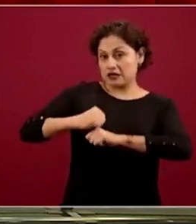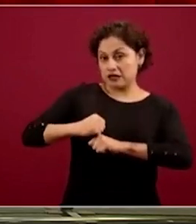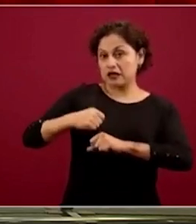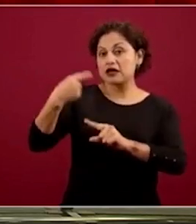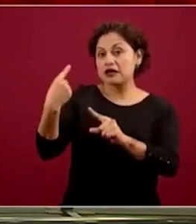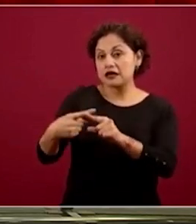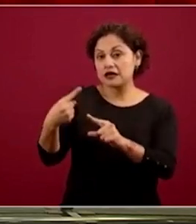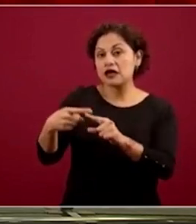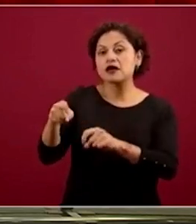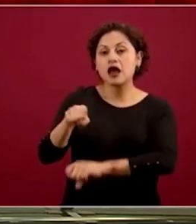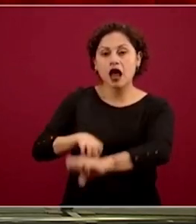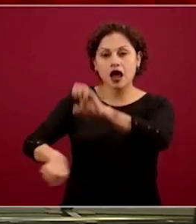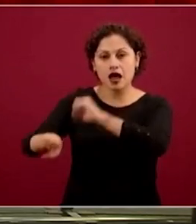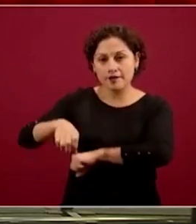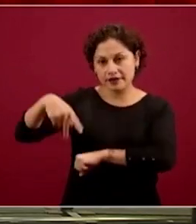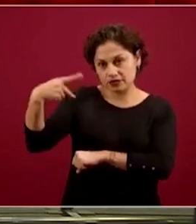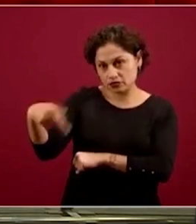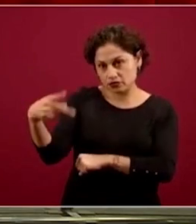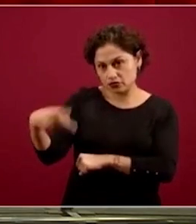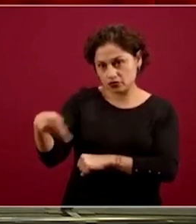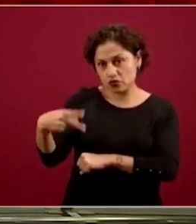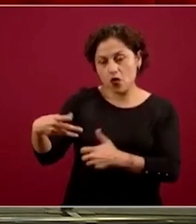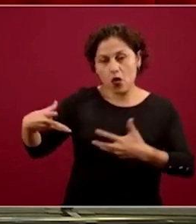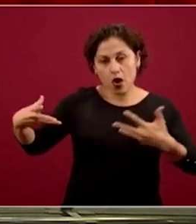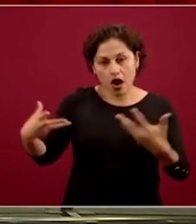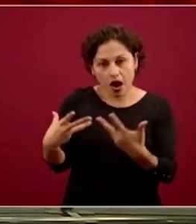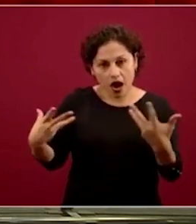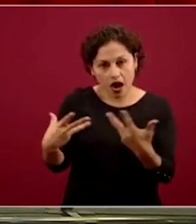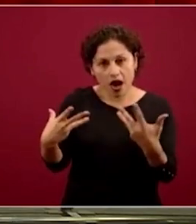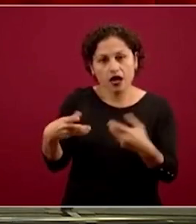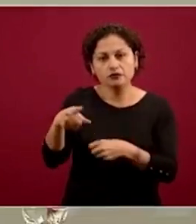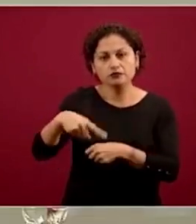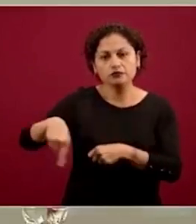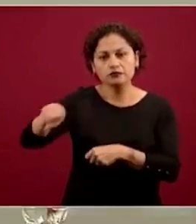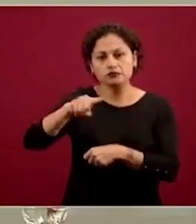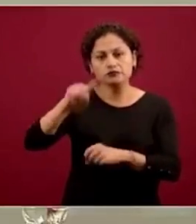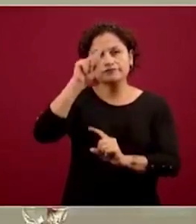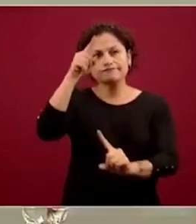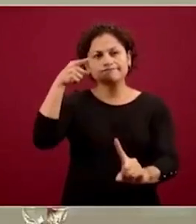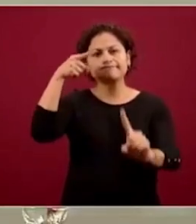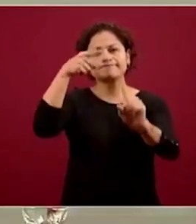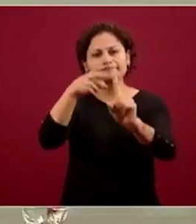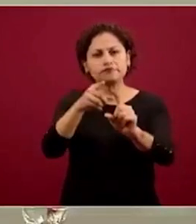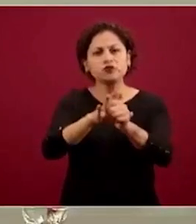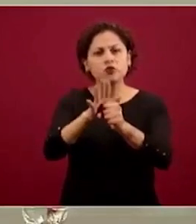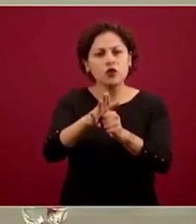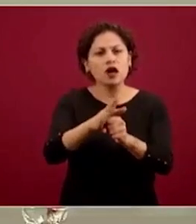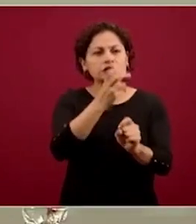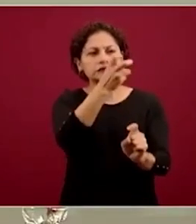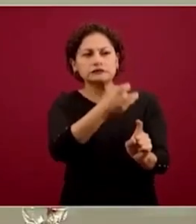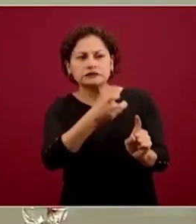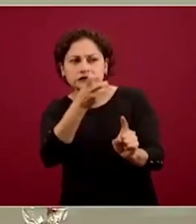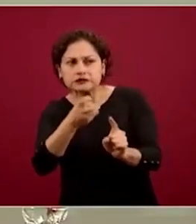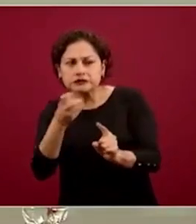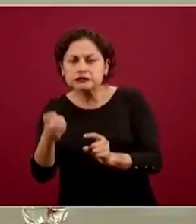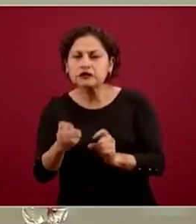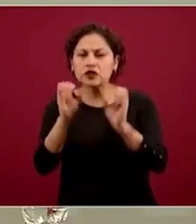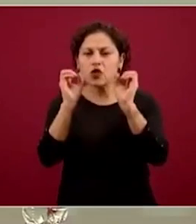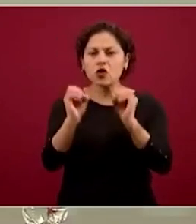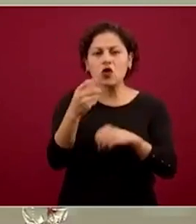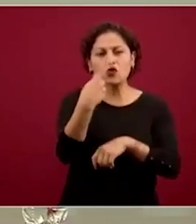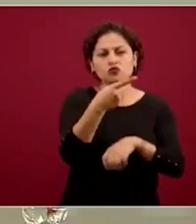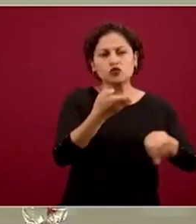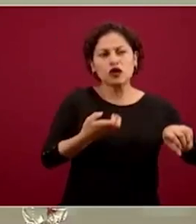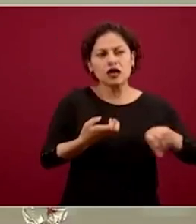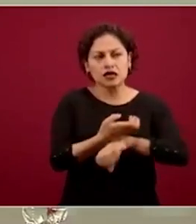privadas con una metodología que es muy conocida y que no tiene ningún interés peculiar por juzgar o calificar la respuesta de